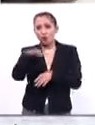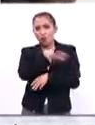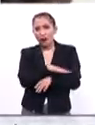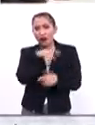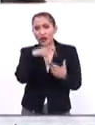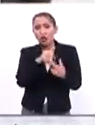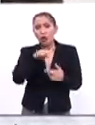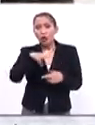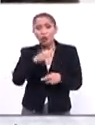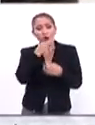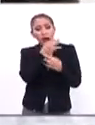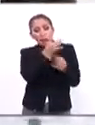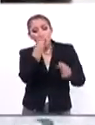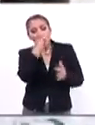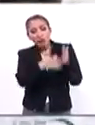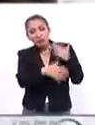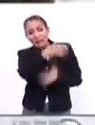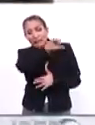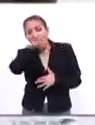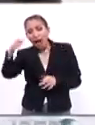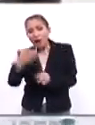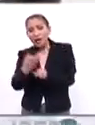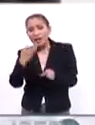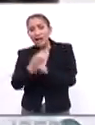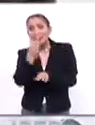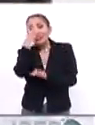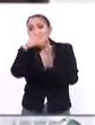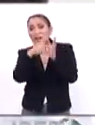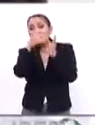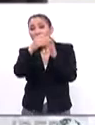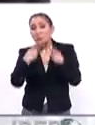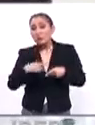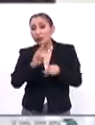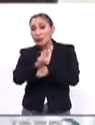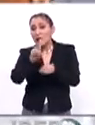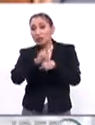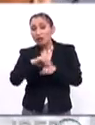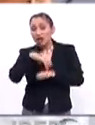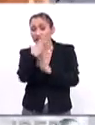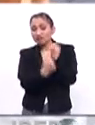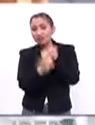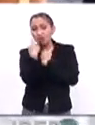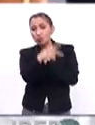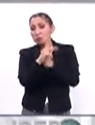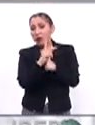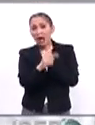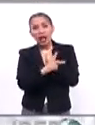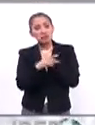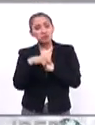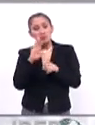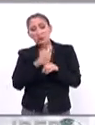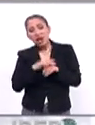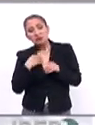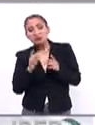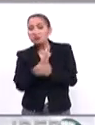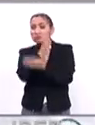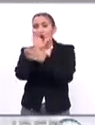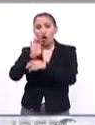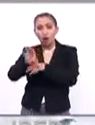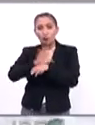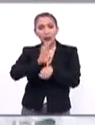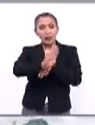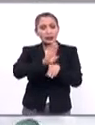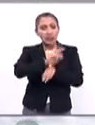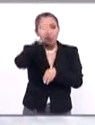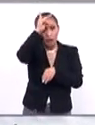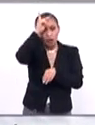La ONU informó que desde 2015 a la fecha son 3 millones de venezolanos que han salido de su país, cuyos principales destinos son Colombia,